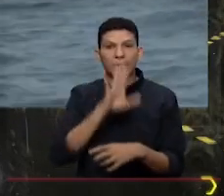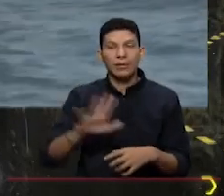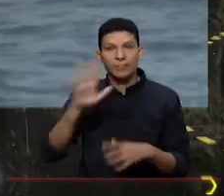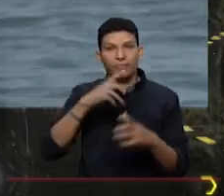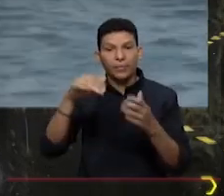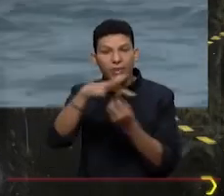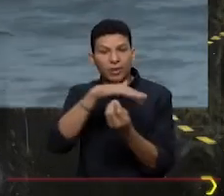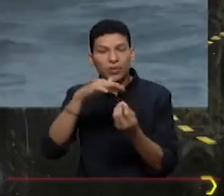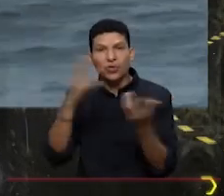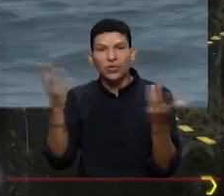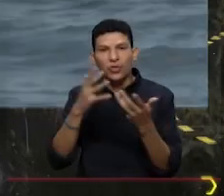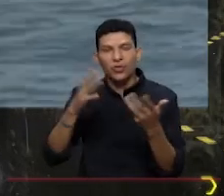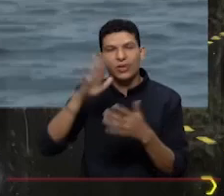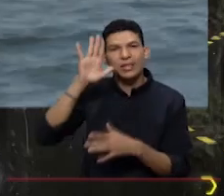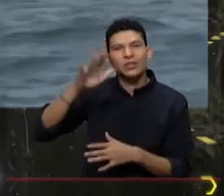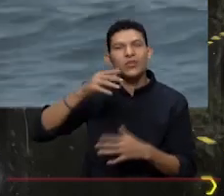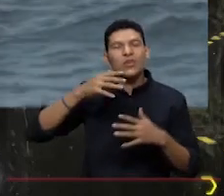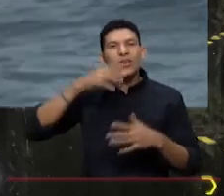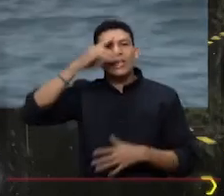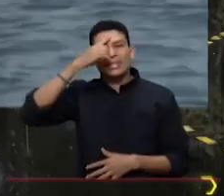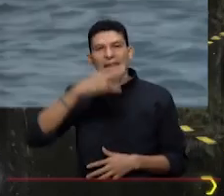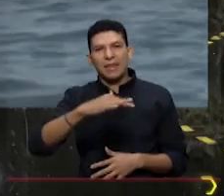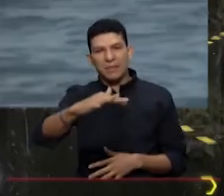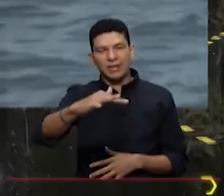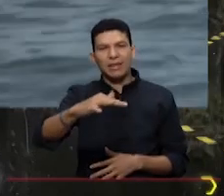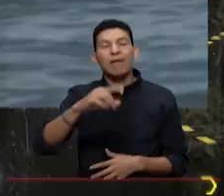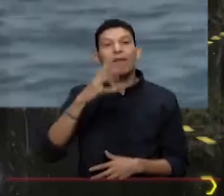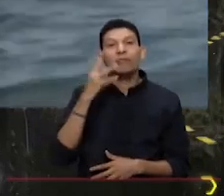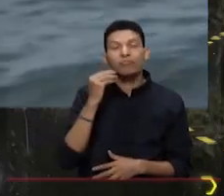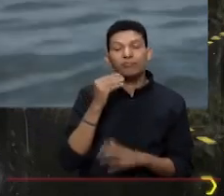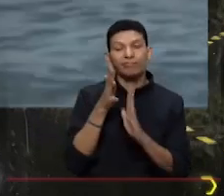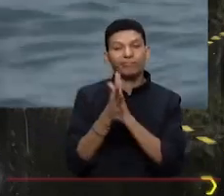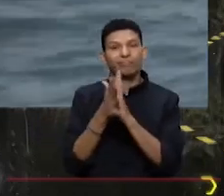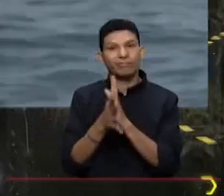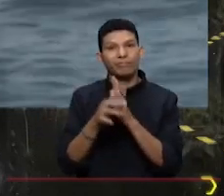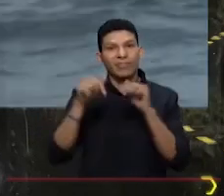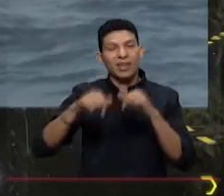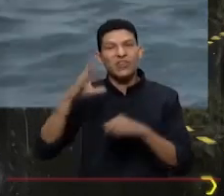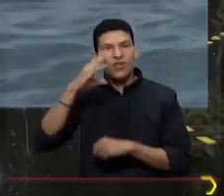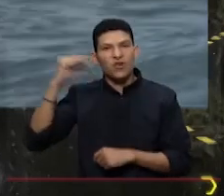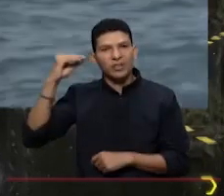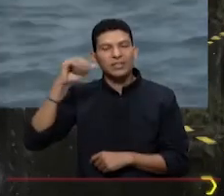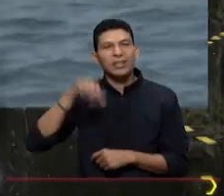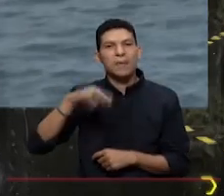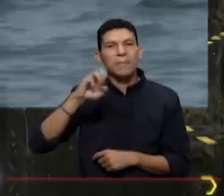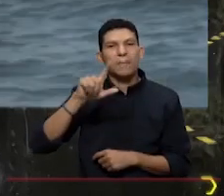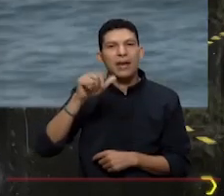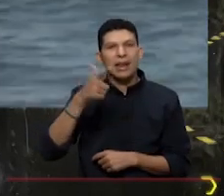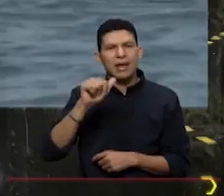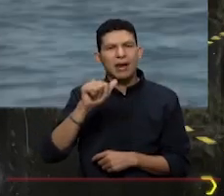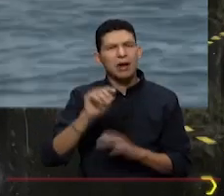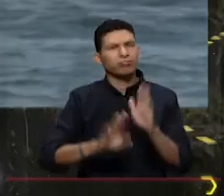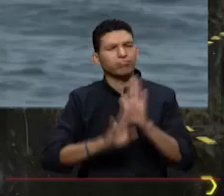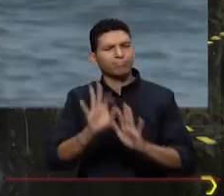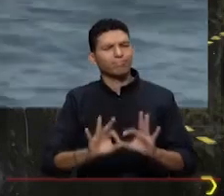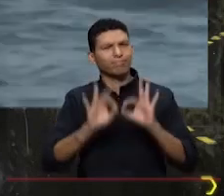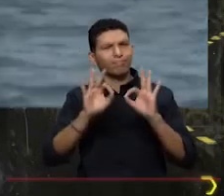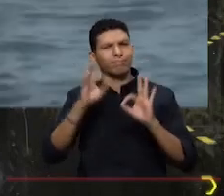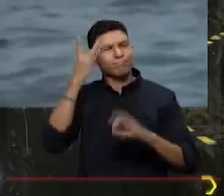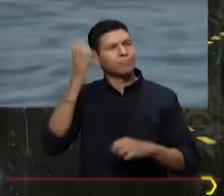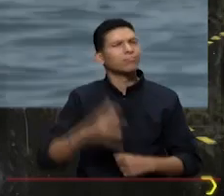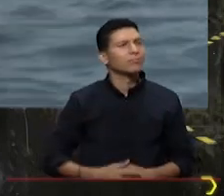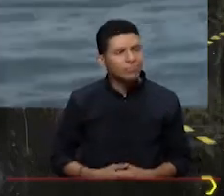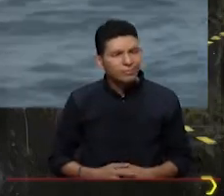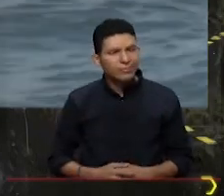Ambiental en Santa Marta como experiencia exitosa la Unidad Ambiental Costera Complejo Málaga. ¿Por qué se considera exitosa?